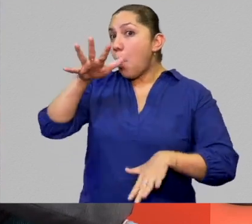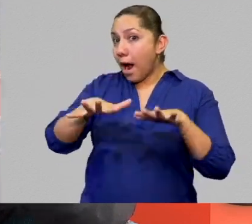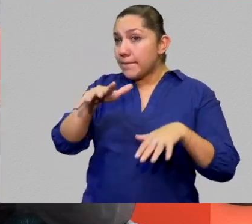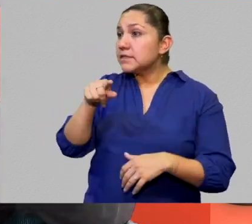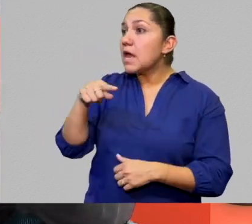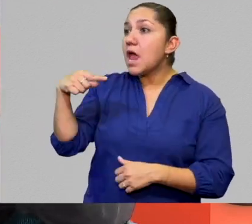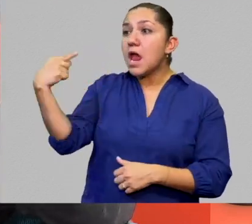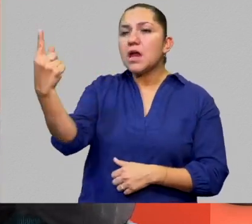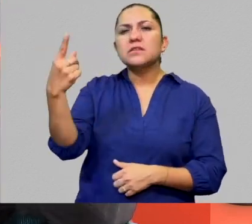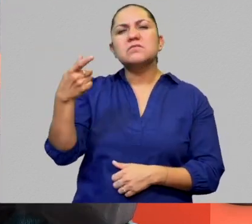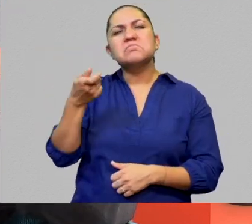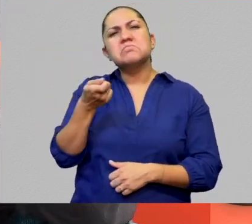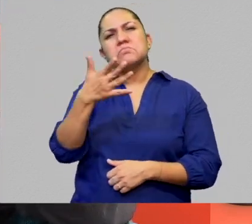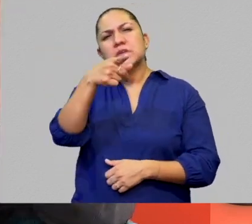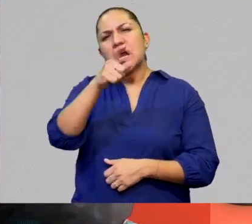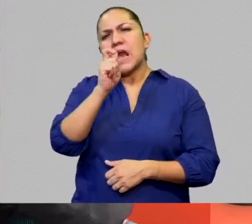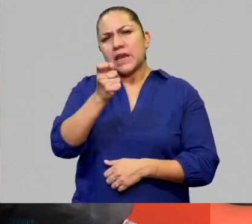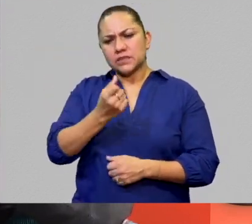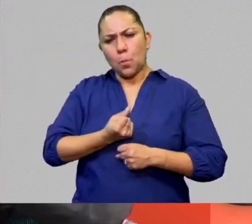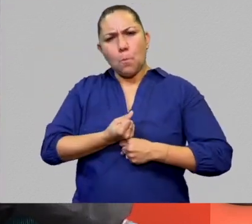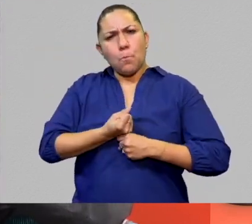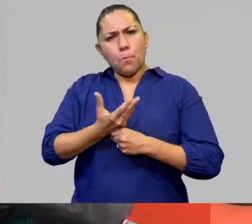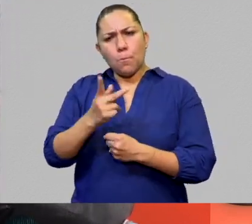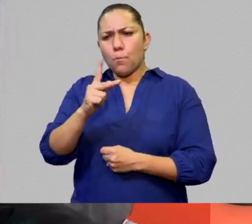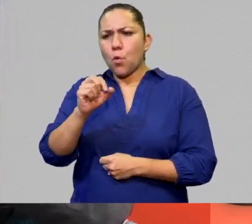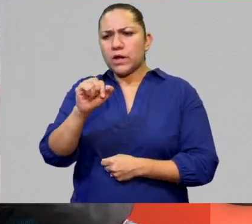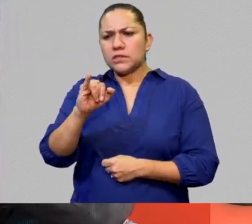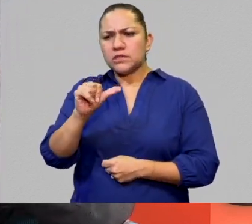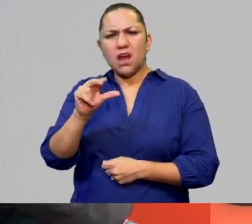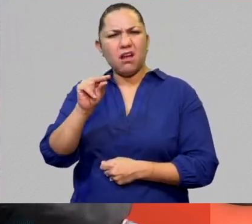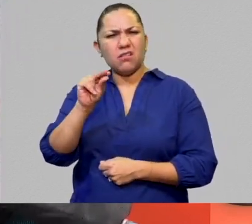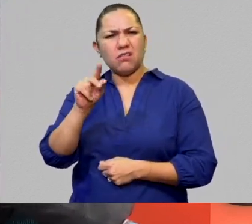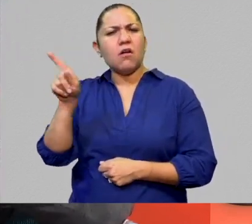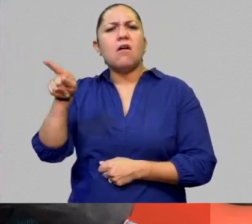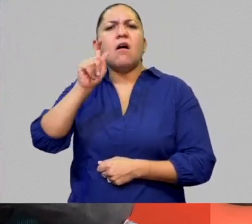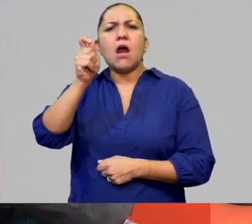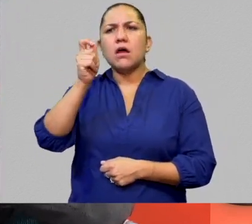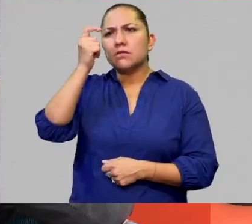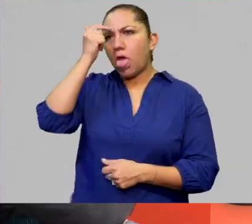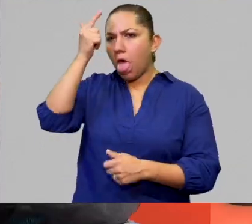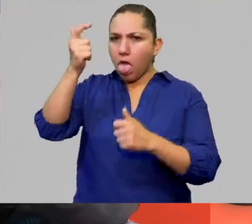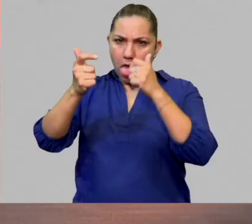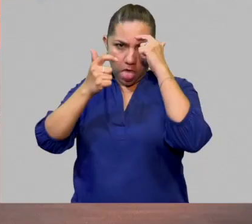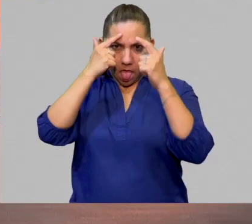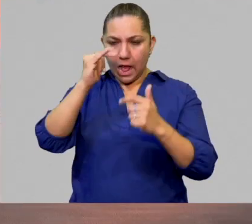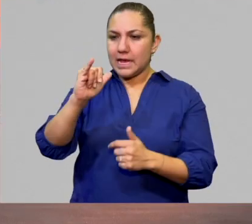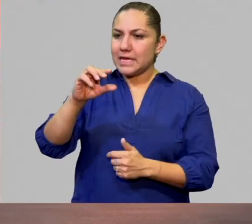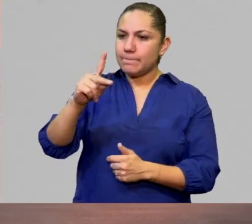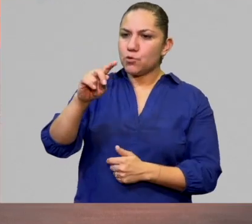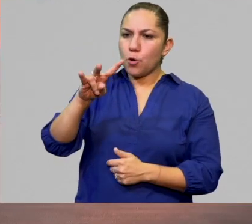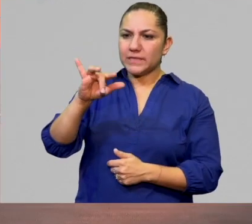improvisación, cuando en realidad son modelos orales. Todo un rigor es tan